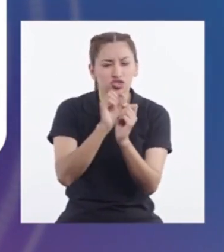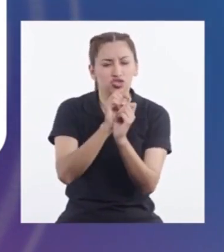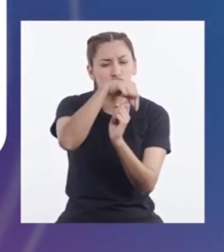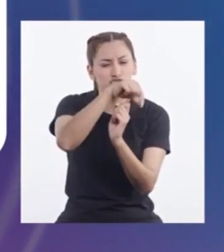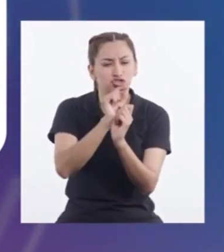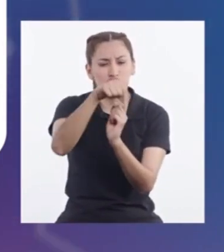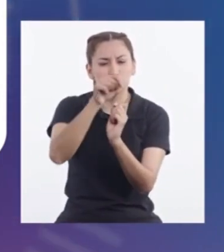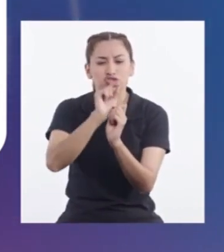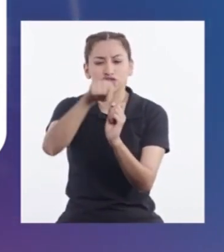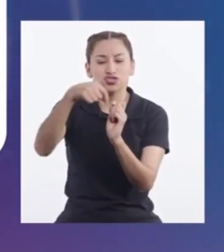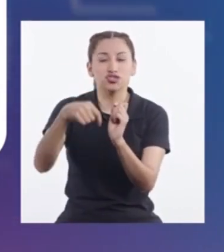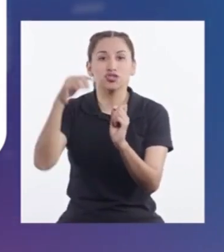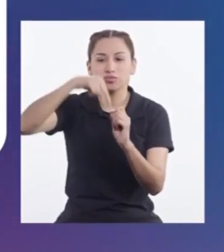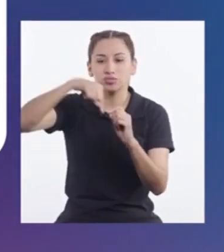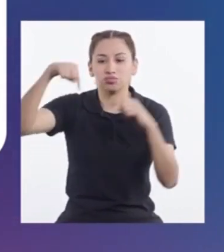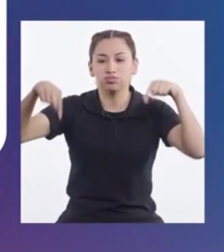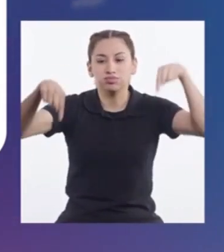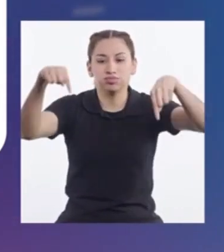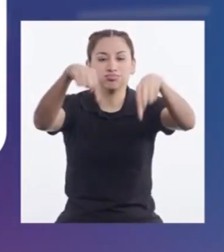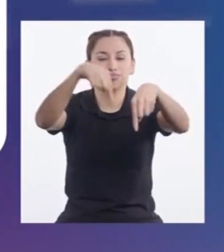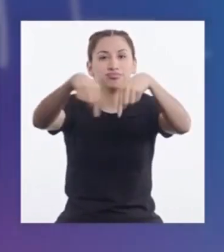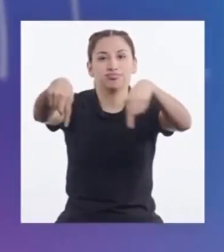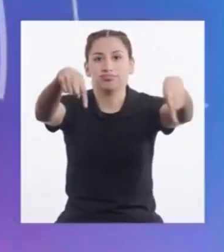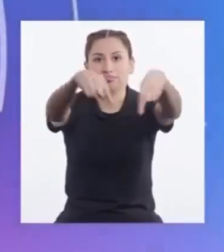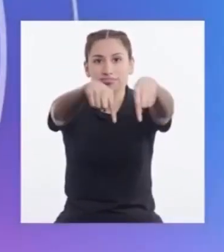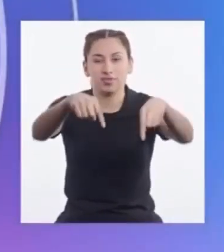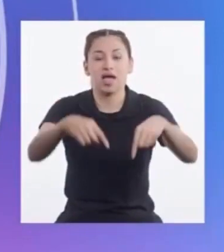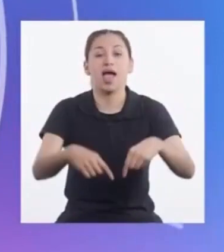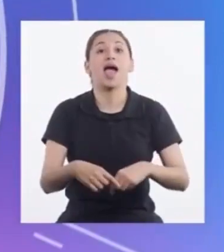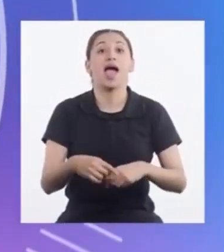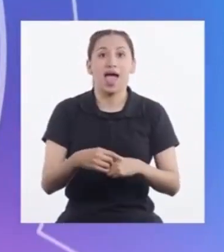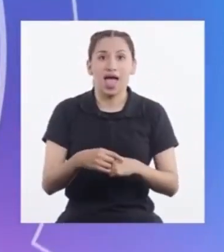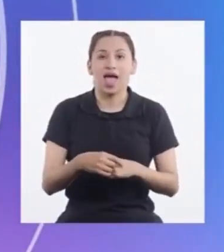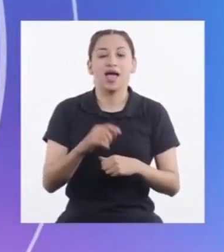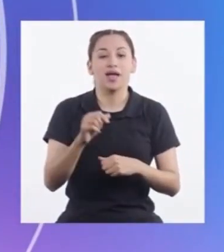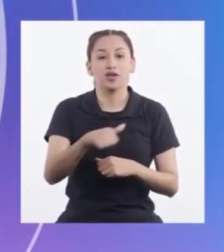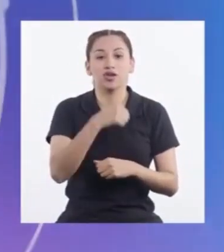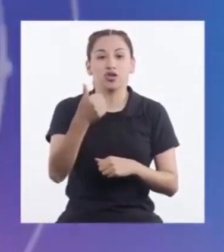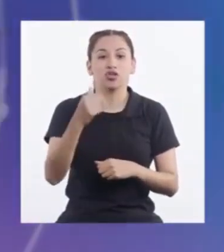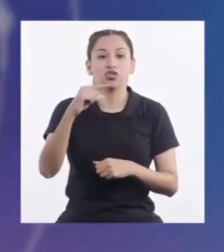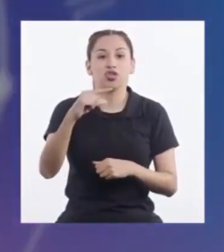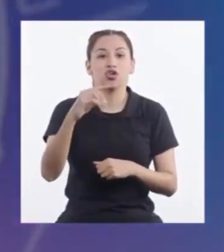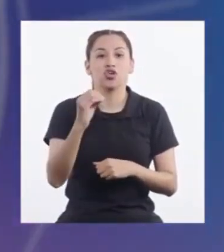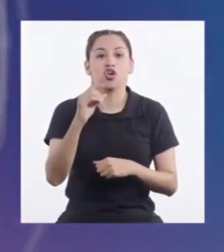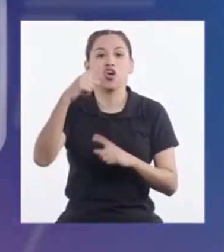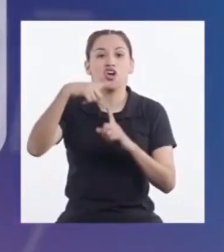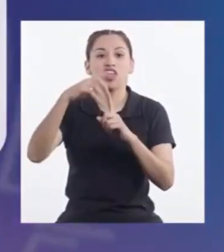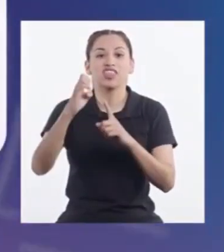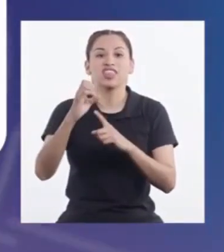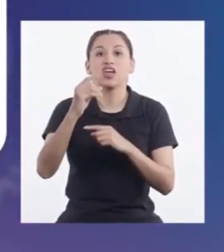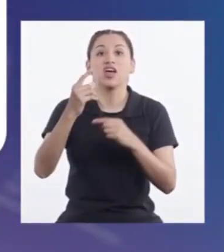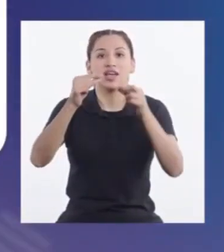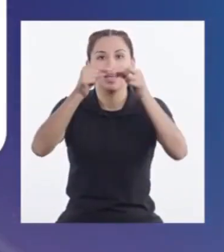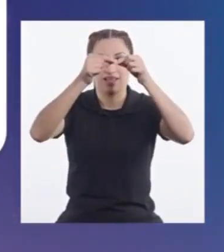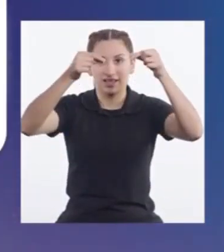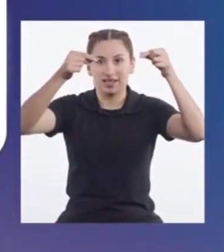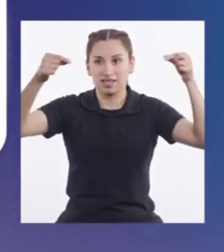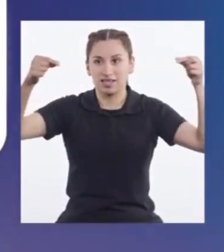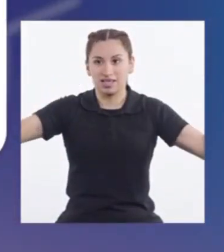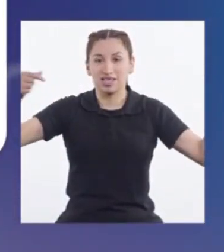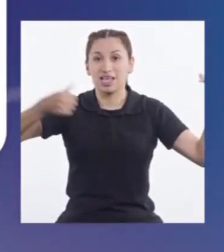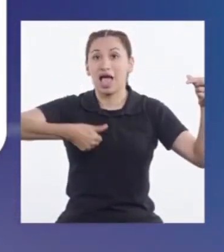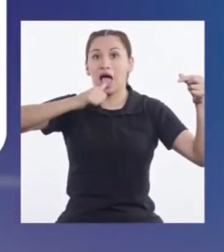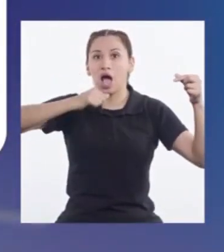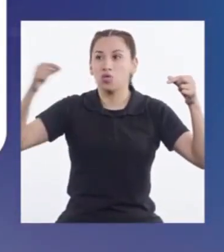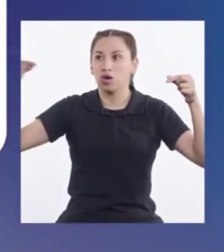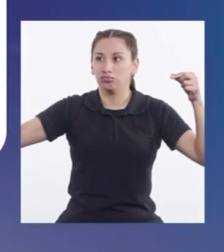eso Ayuda A cubrir Todo el terreno Ah Y el goteo Donde el agua Es